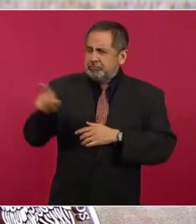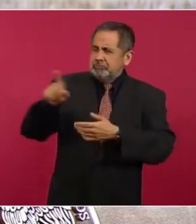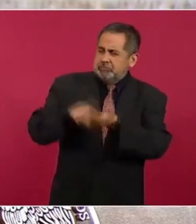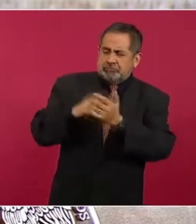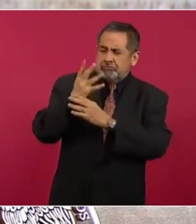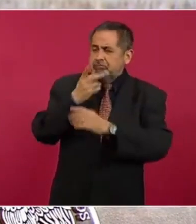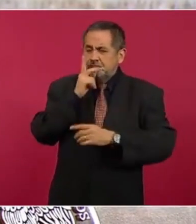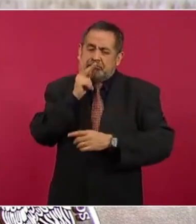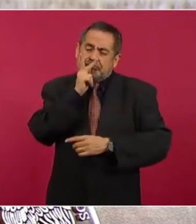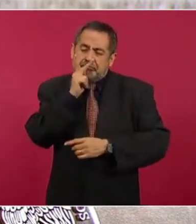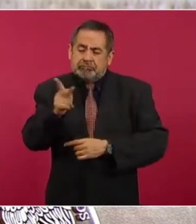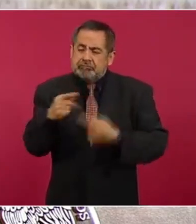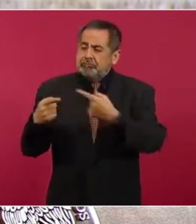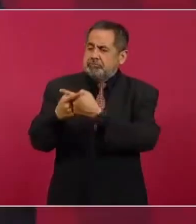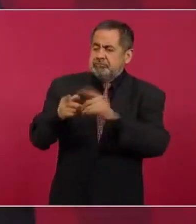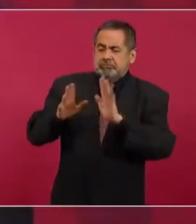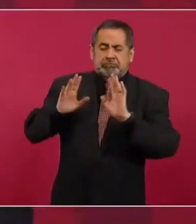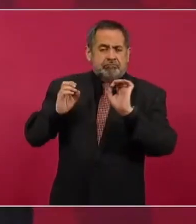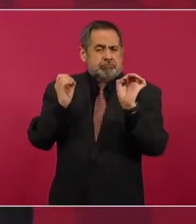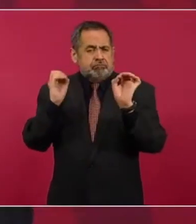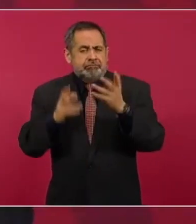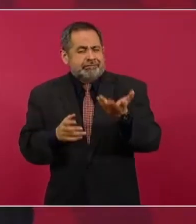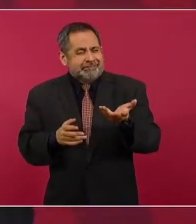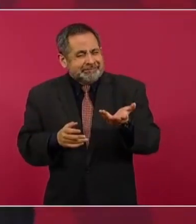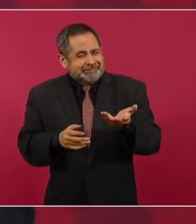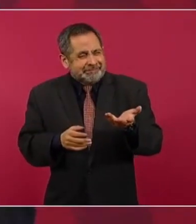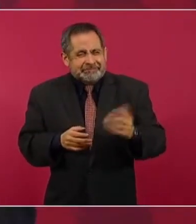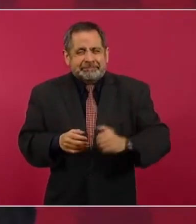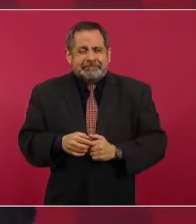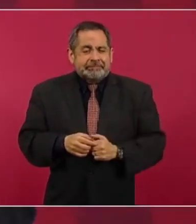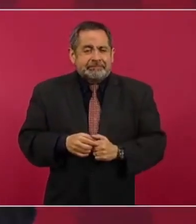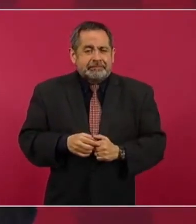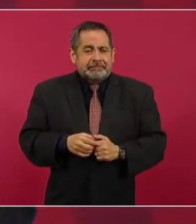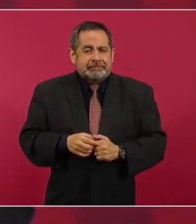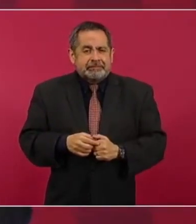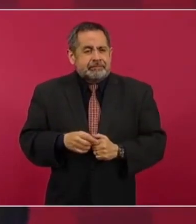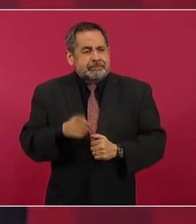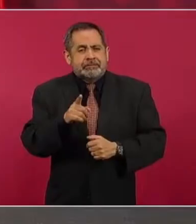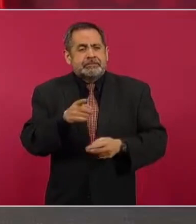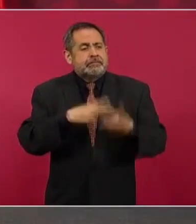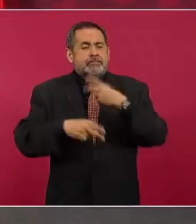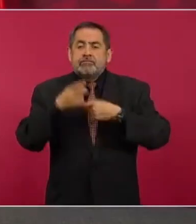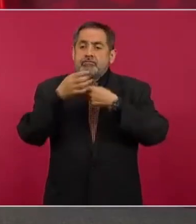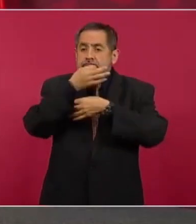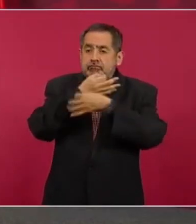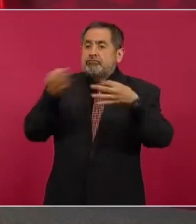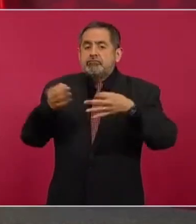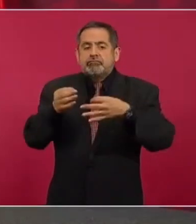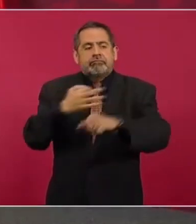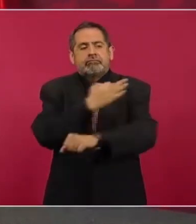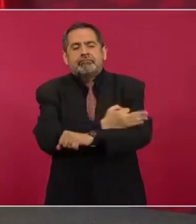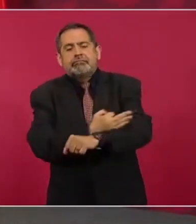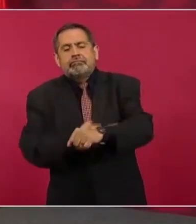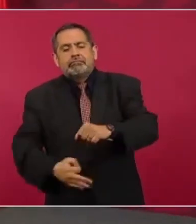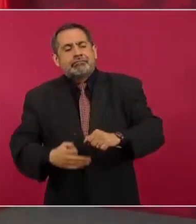intereses, pero miren, ¿cuándo viene a declarar? Después